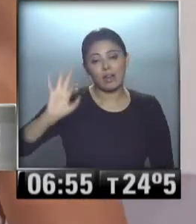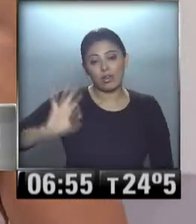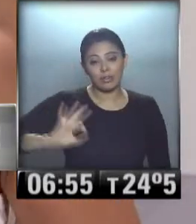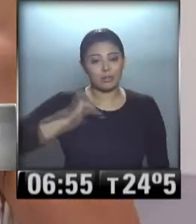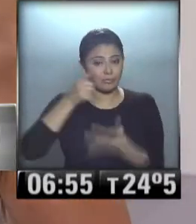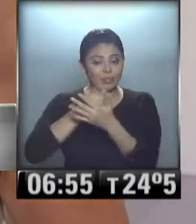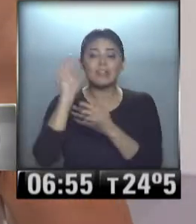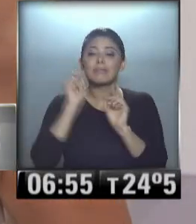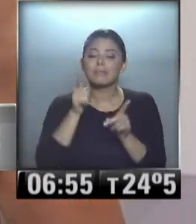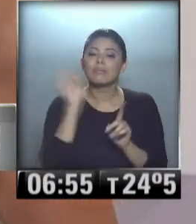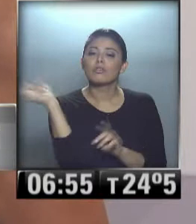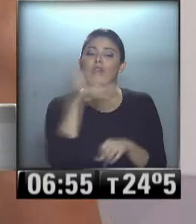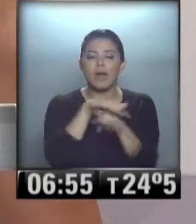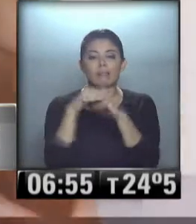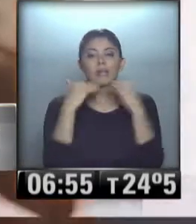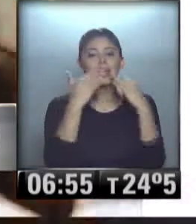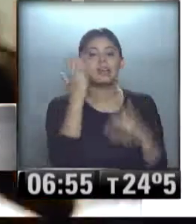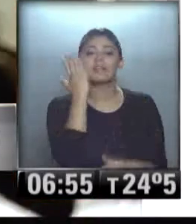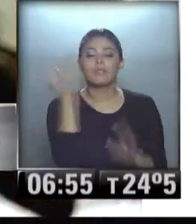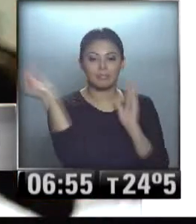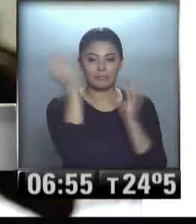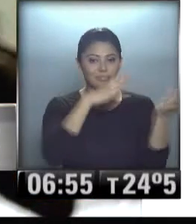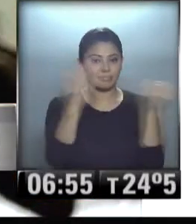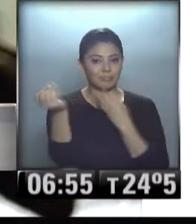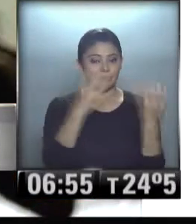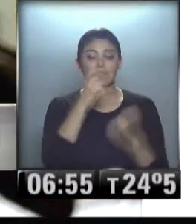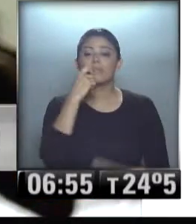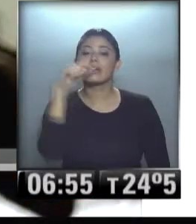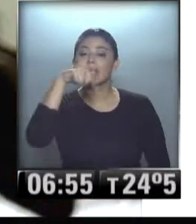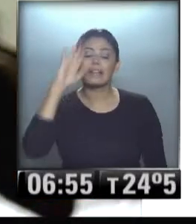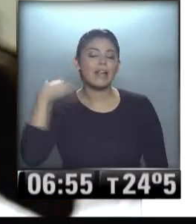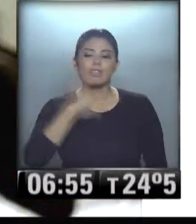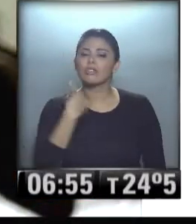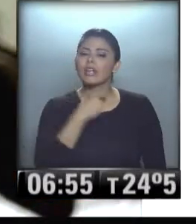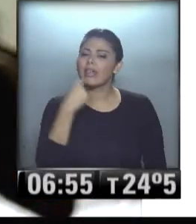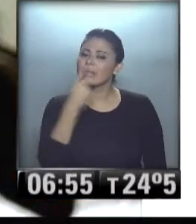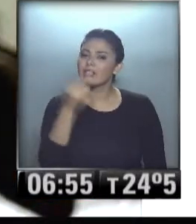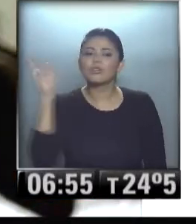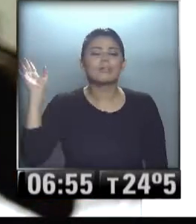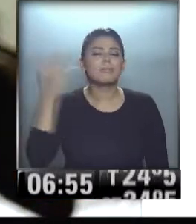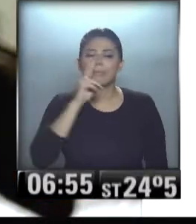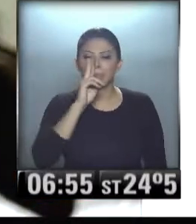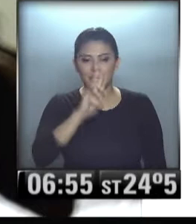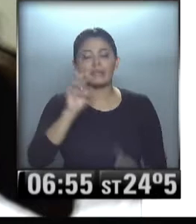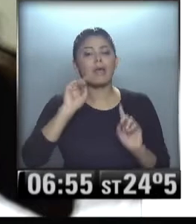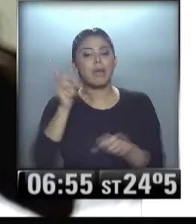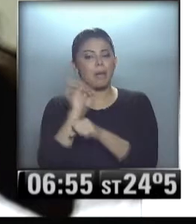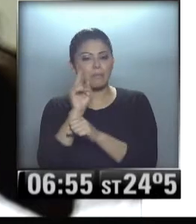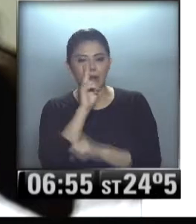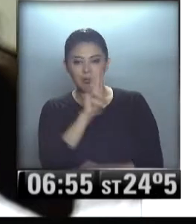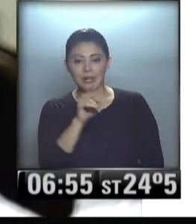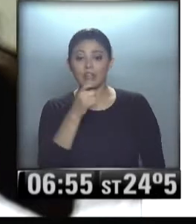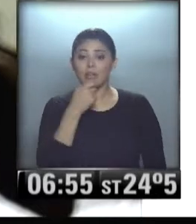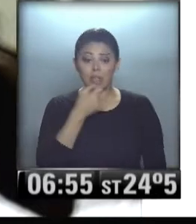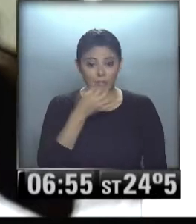los amigos que se comunican a través de las redes sociales y dejan mensajes, porque Nadia te queremos decir, te miran hasta los perros. Si no me